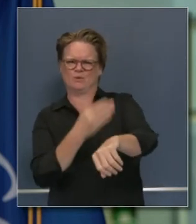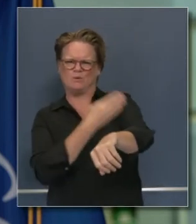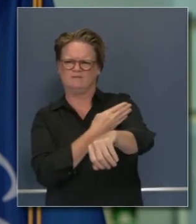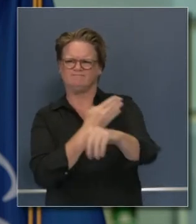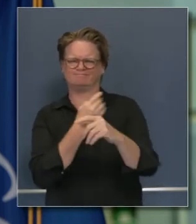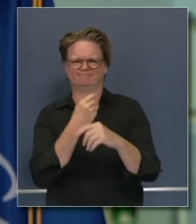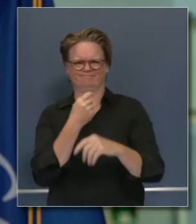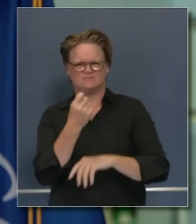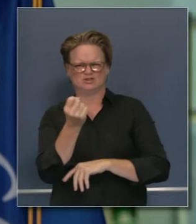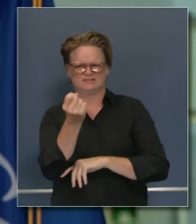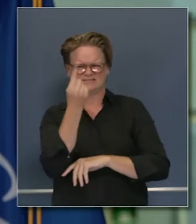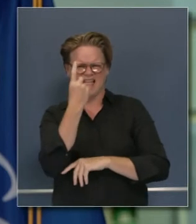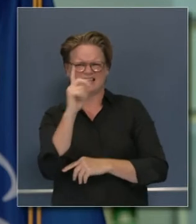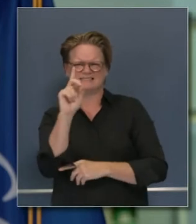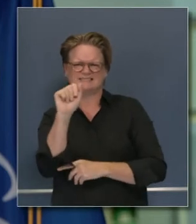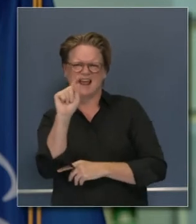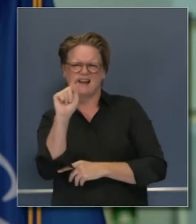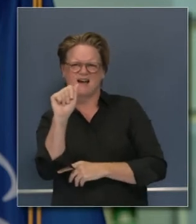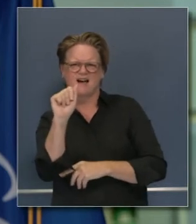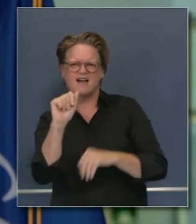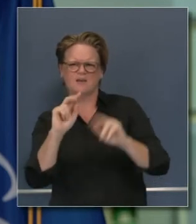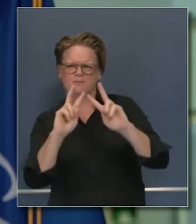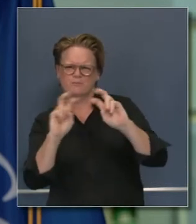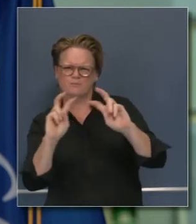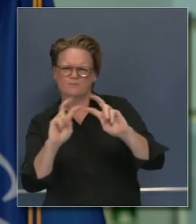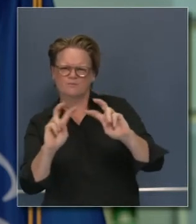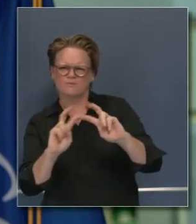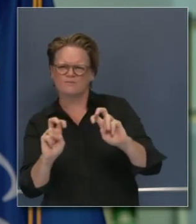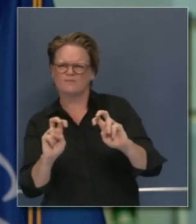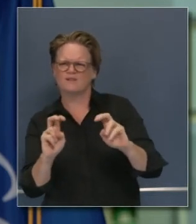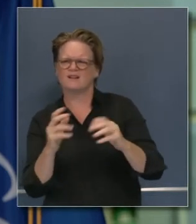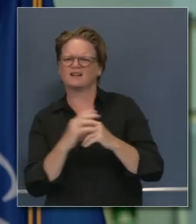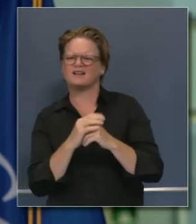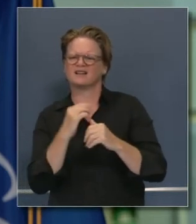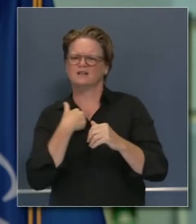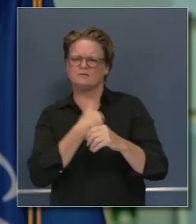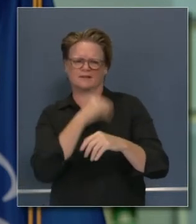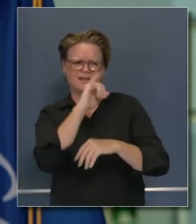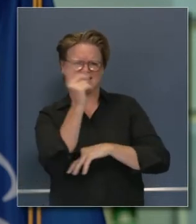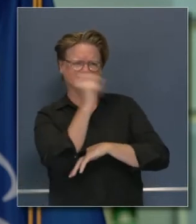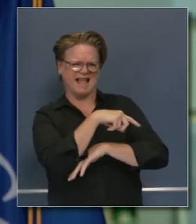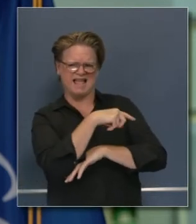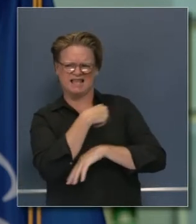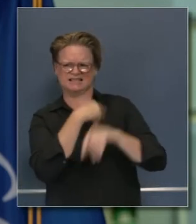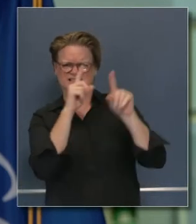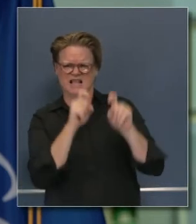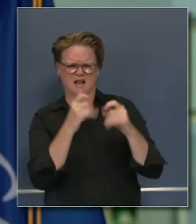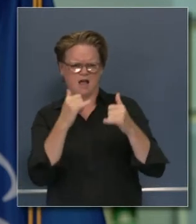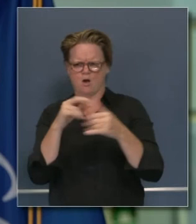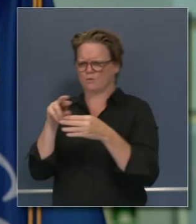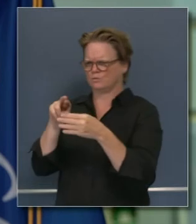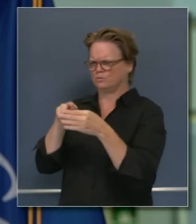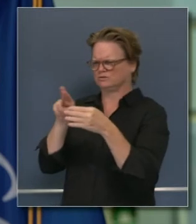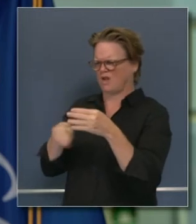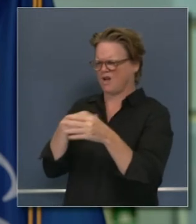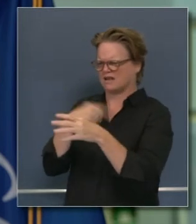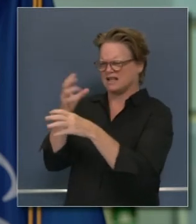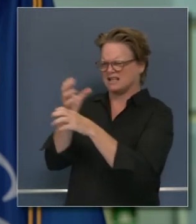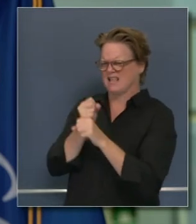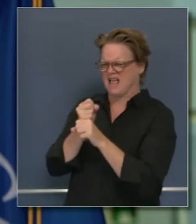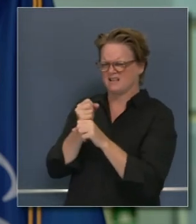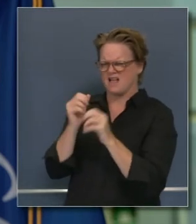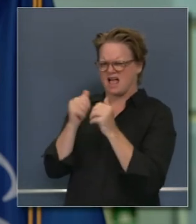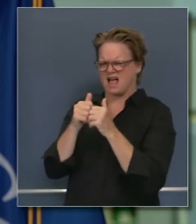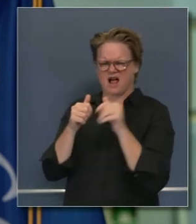los datos pero también asignarle las pruebas en la fecha en que se colectó entender cuándo se reportó